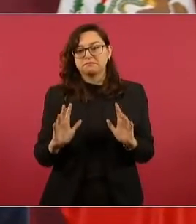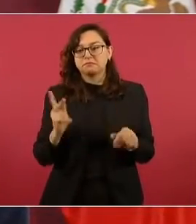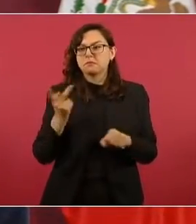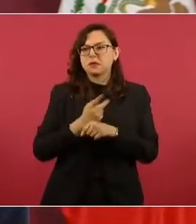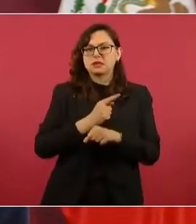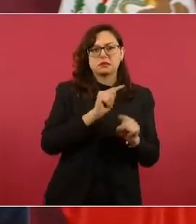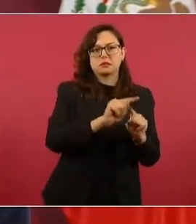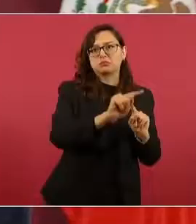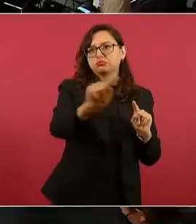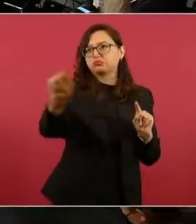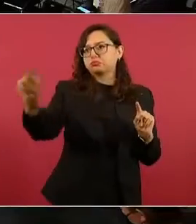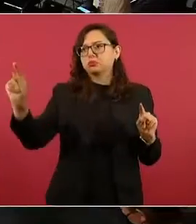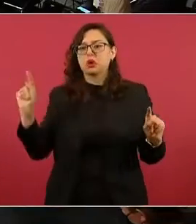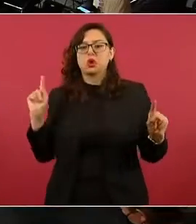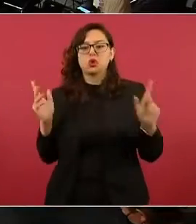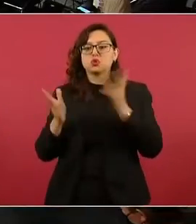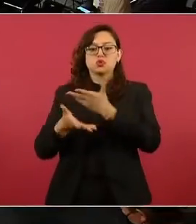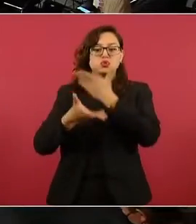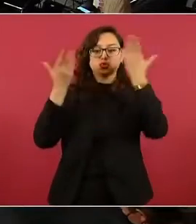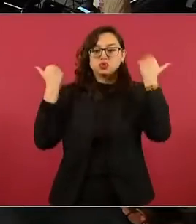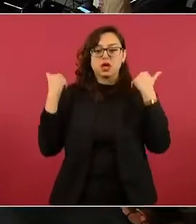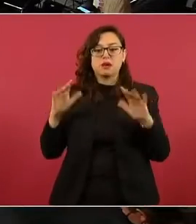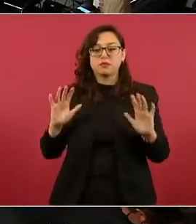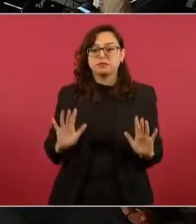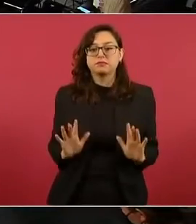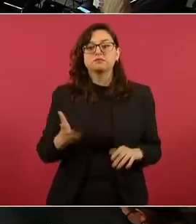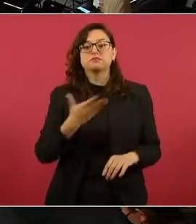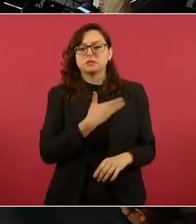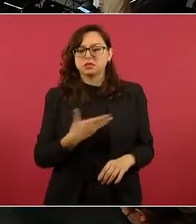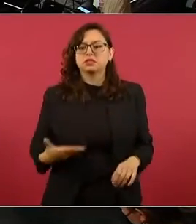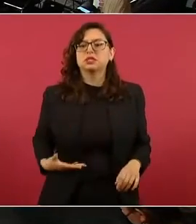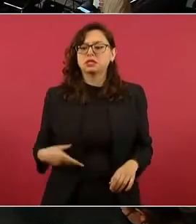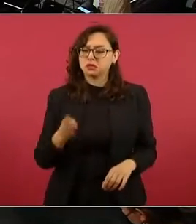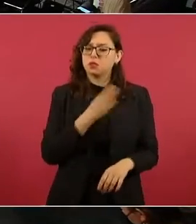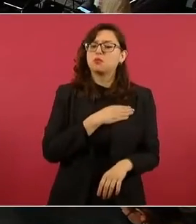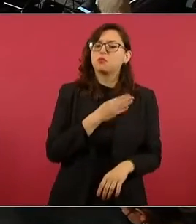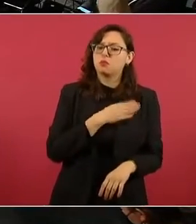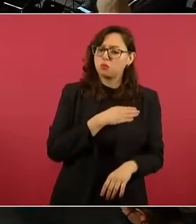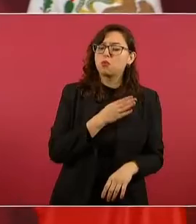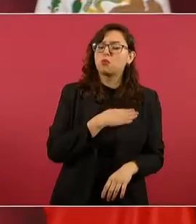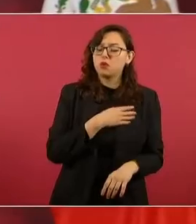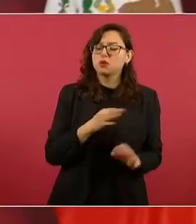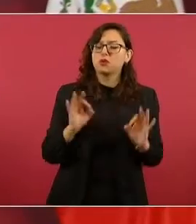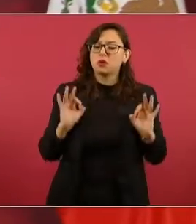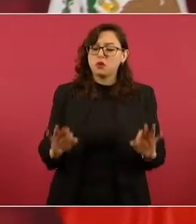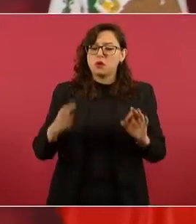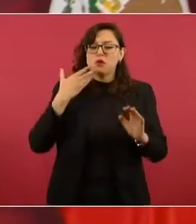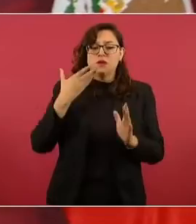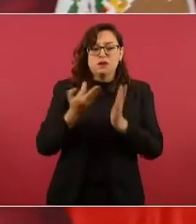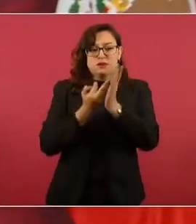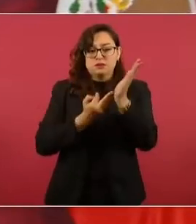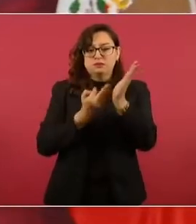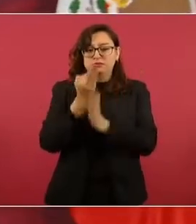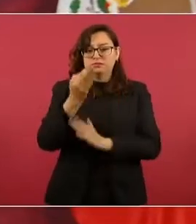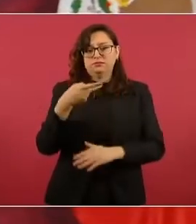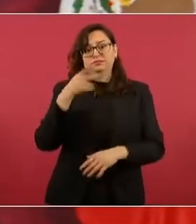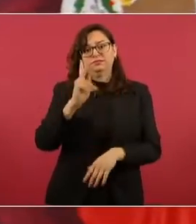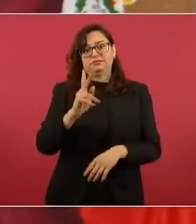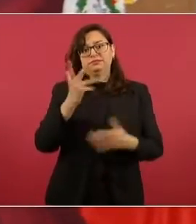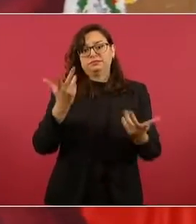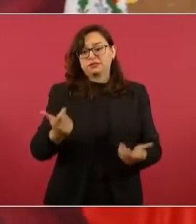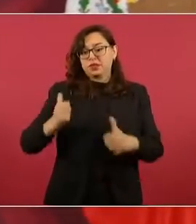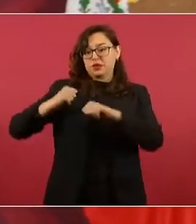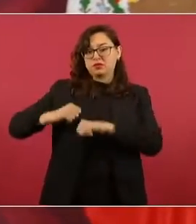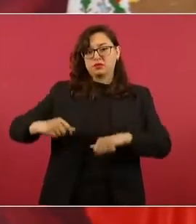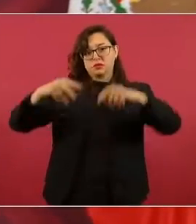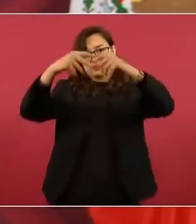sucedía o que él tenía buenas intenciones, él era un agente recta, pero sus